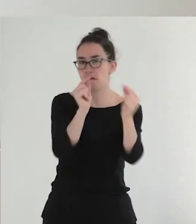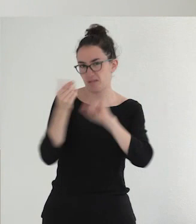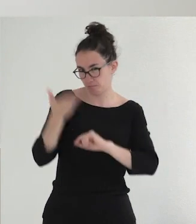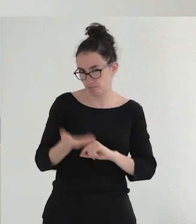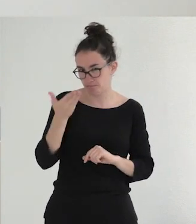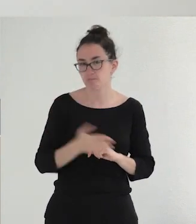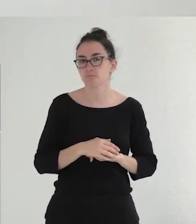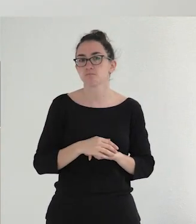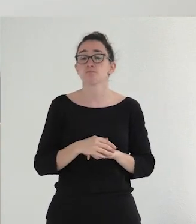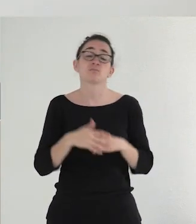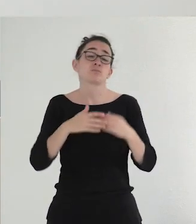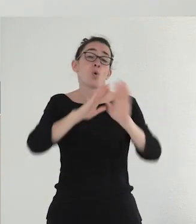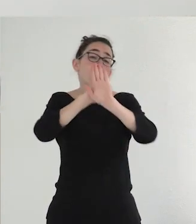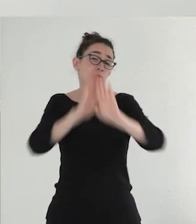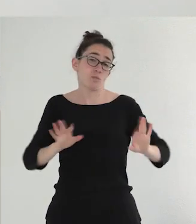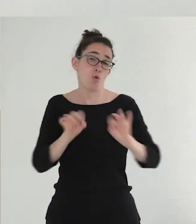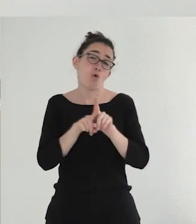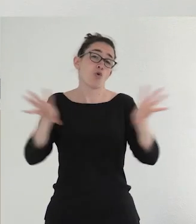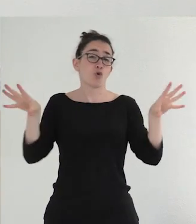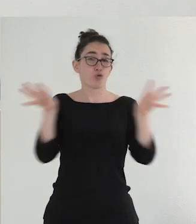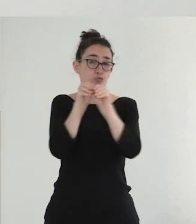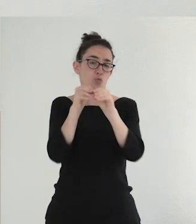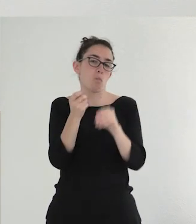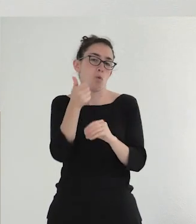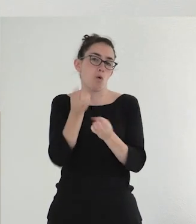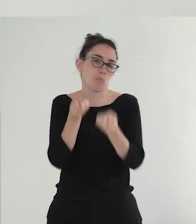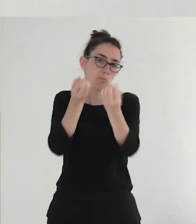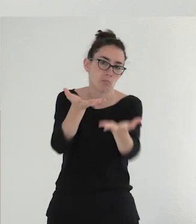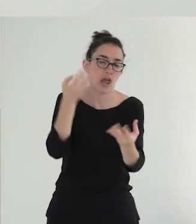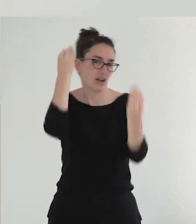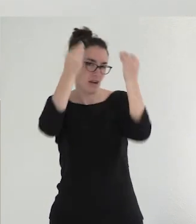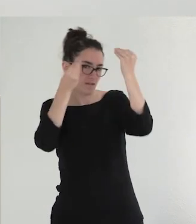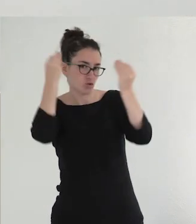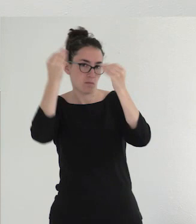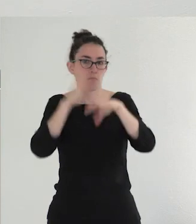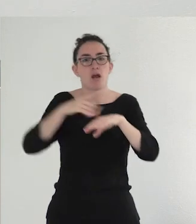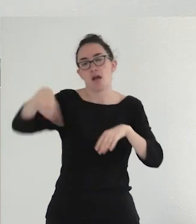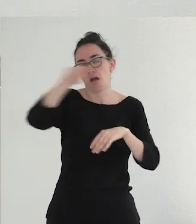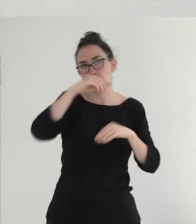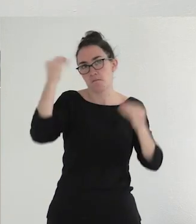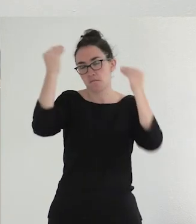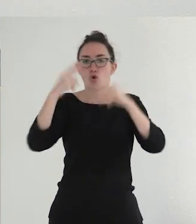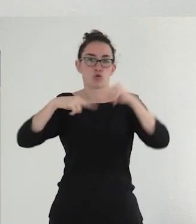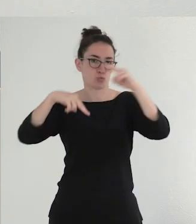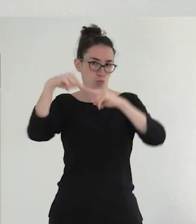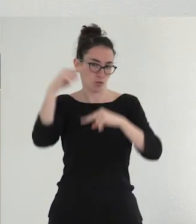Y entonces, bueno, ya a modo de conclusión, pues voy a intentar plantear algunas reflexiones que vayan más allá y que sean más constructivas.